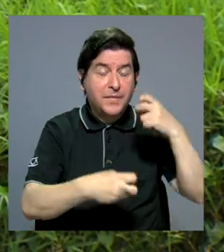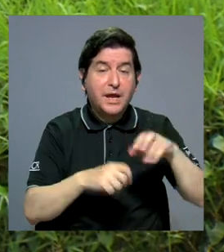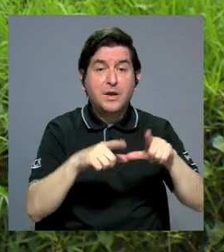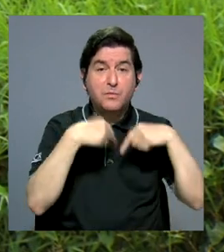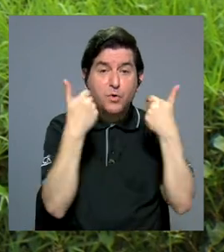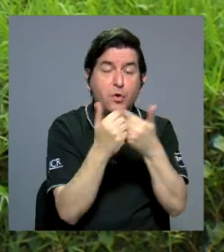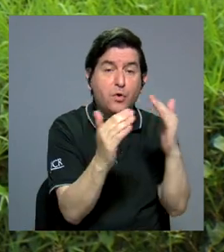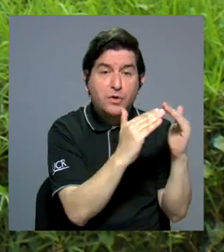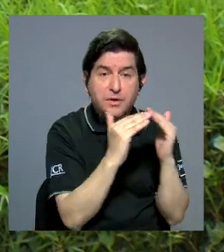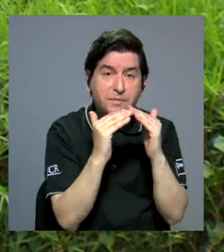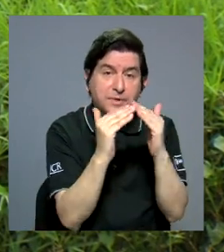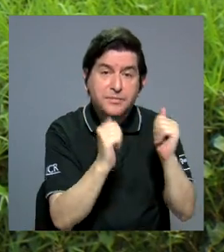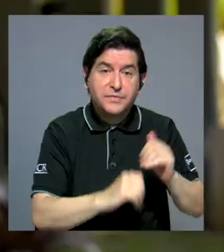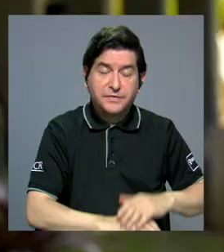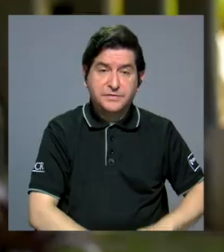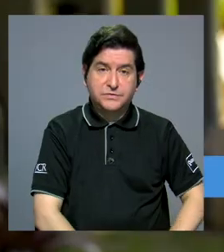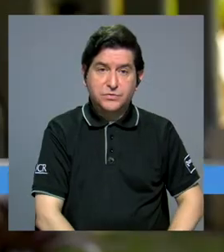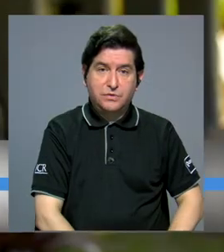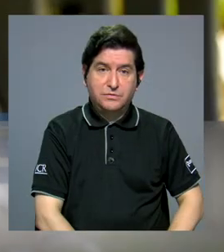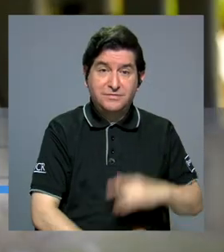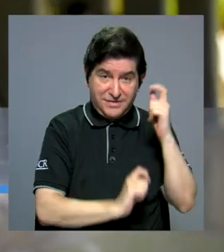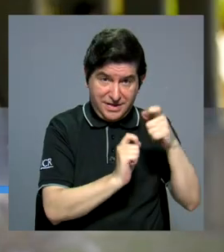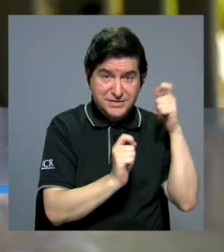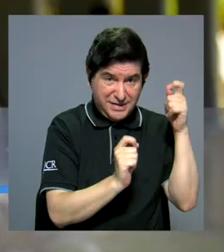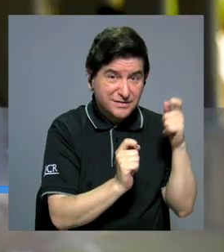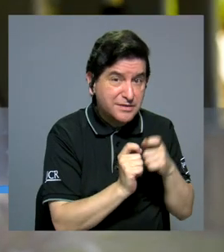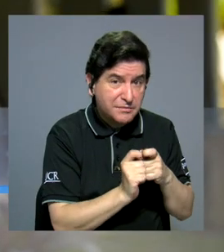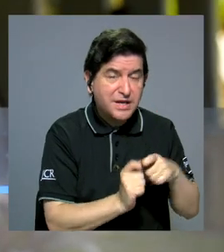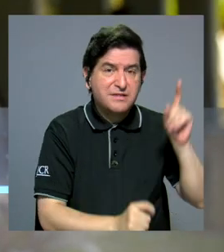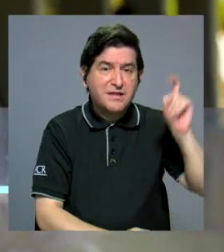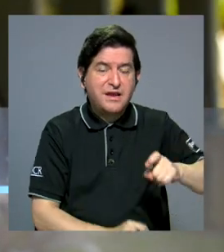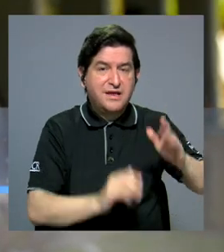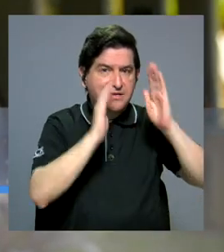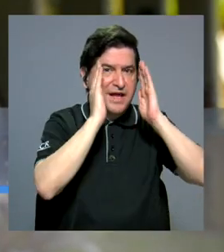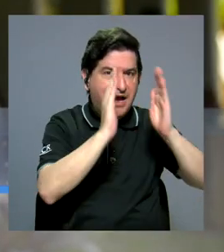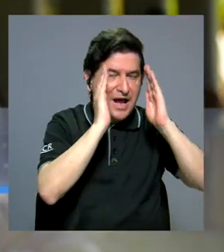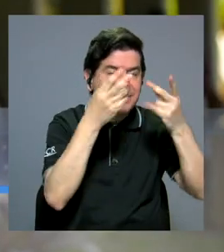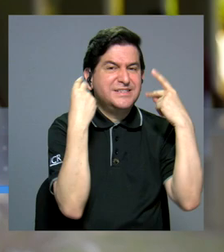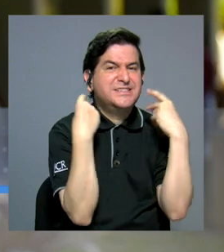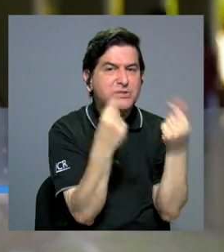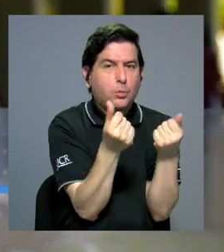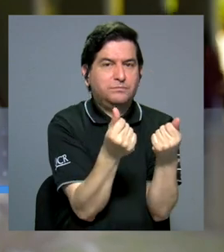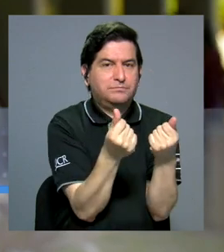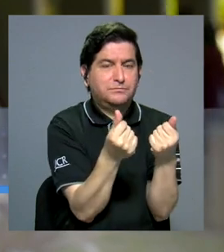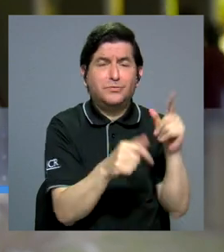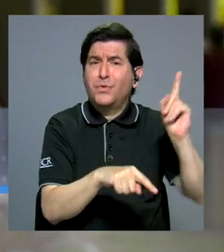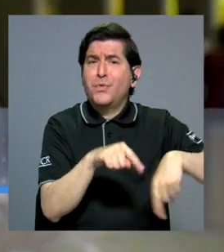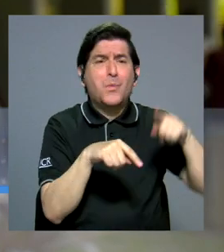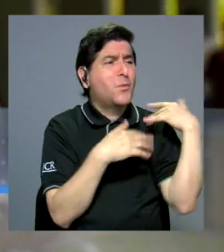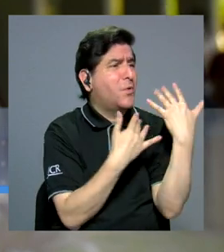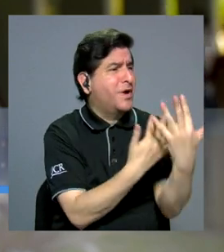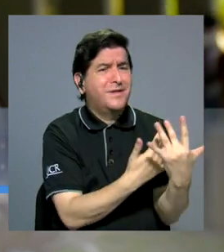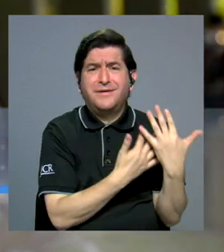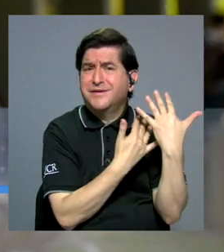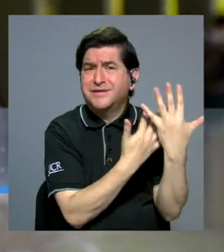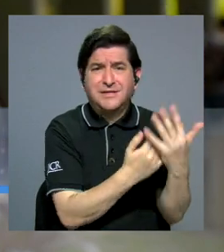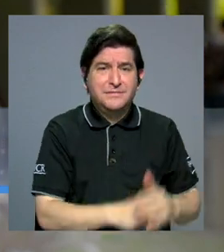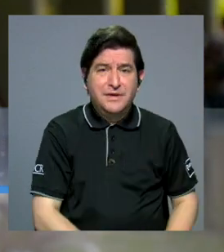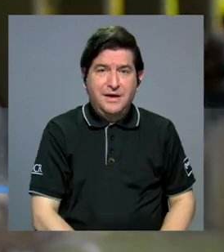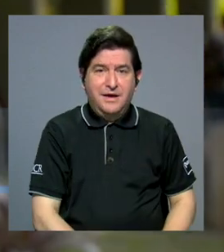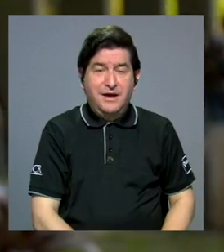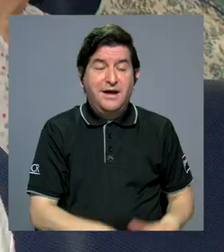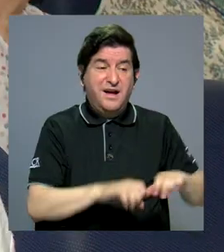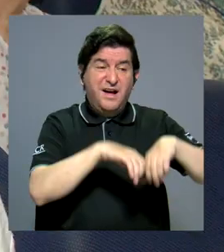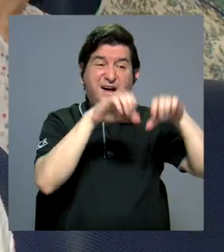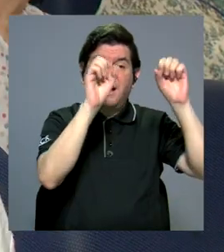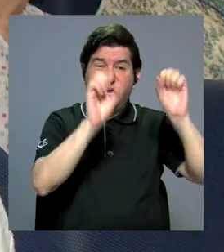este grupo poblacional específico es que necesitan una atención inmediata. No pueden esperar. Y ahí es donde